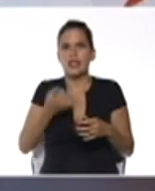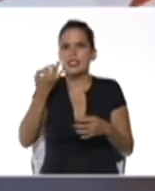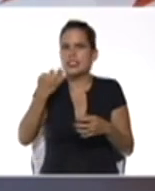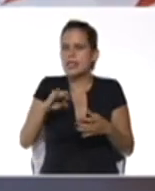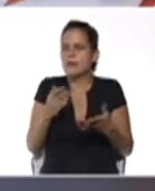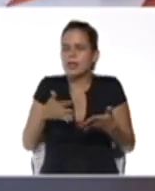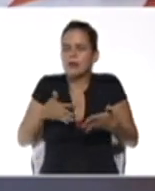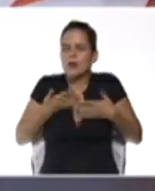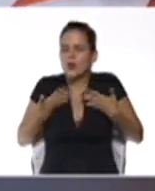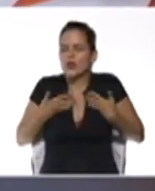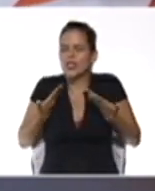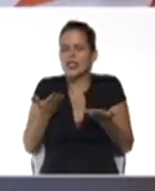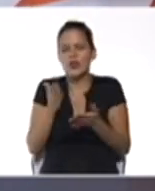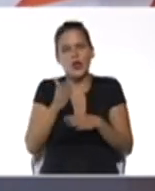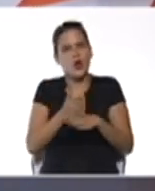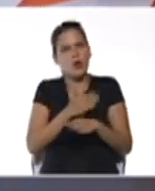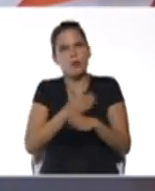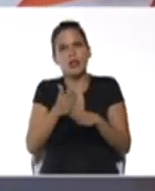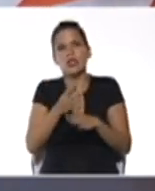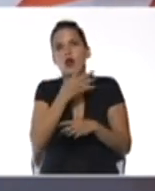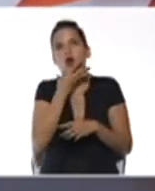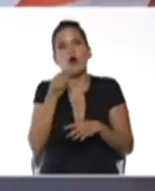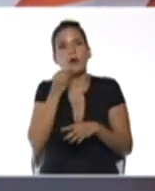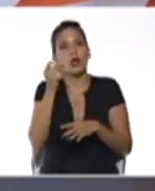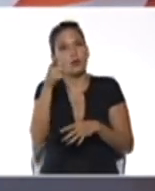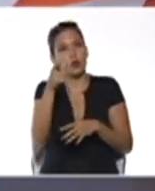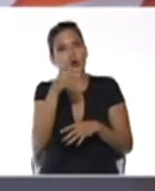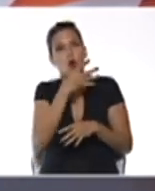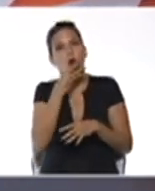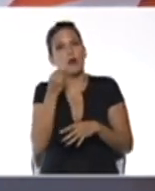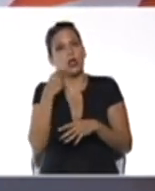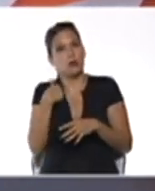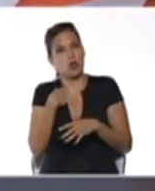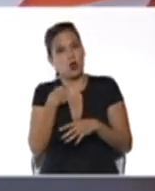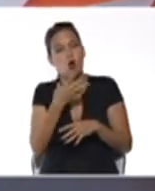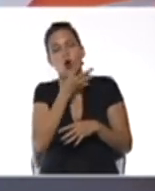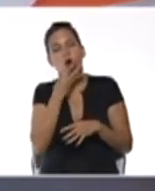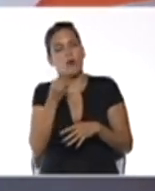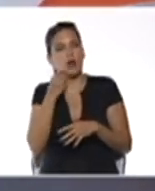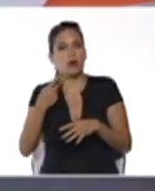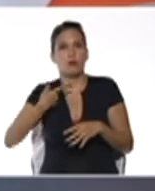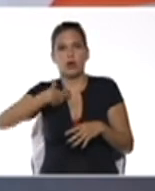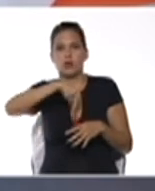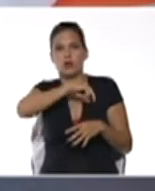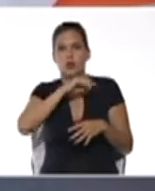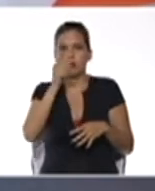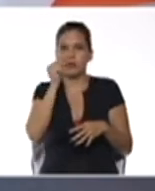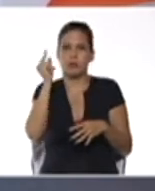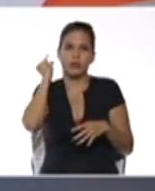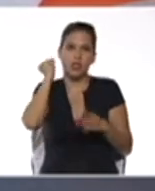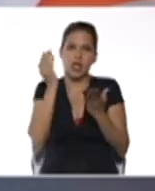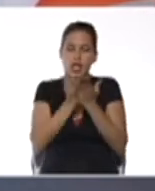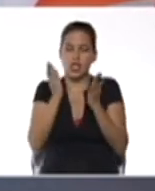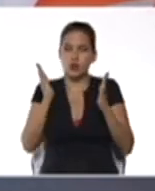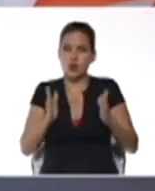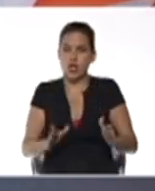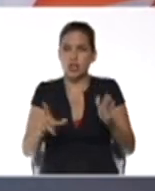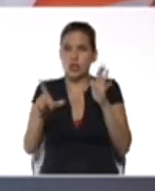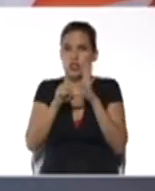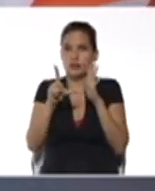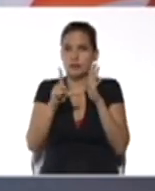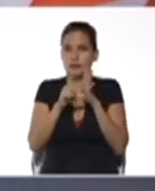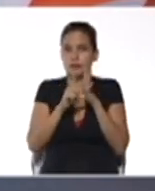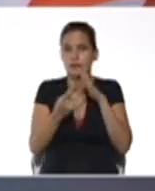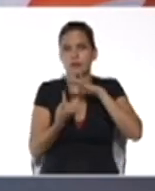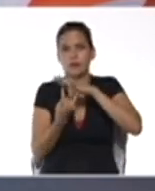estamos contentos de compartir con jóvenes como tú jóvenes como yo jóvenes como nosotros y nosotras estudiantes de educación media